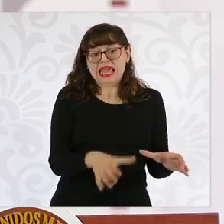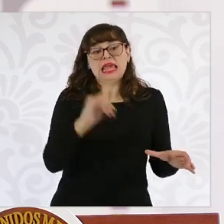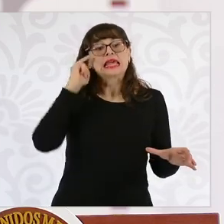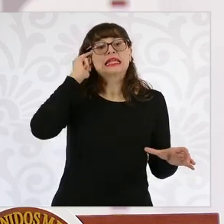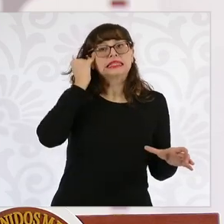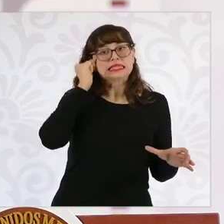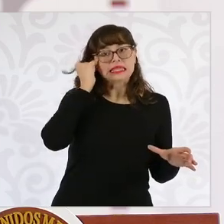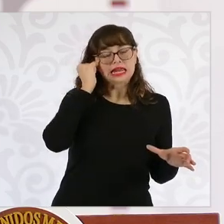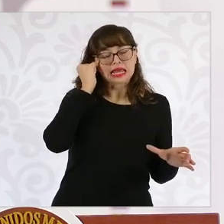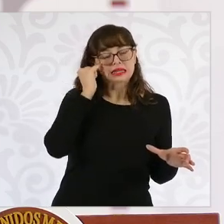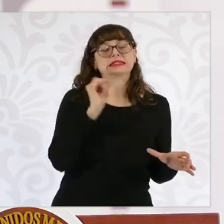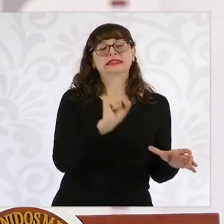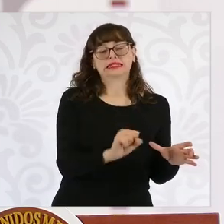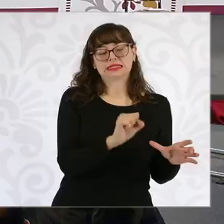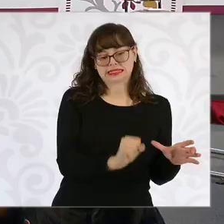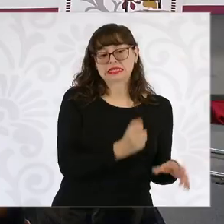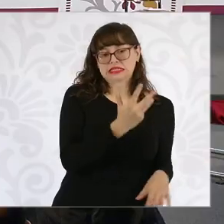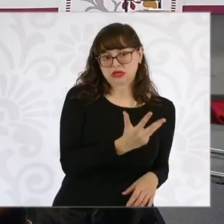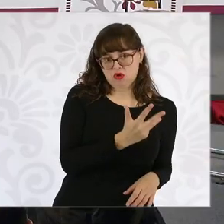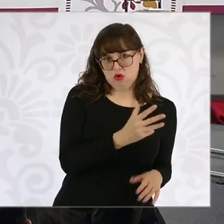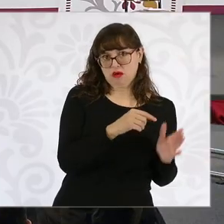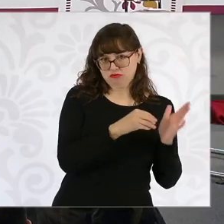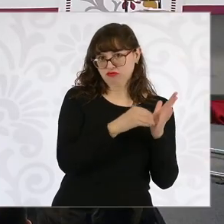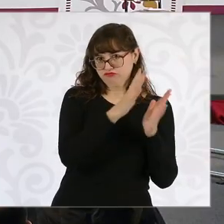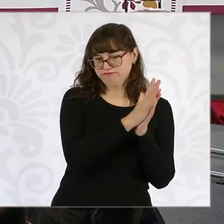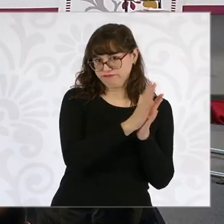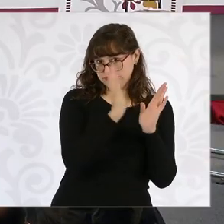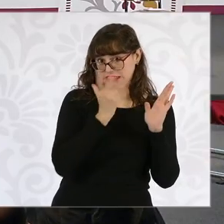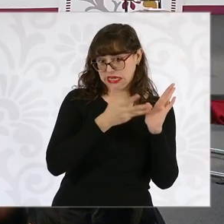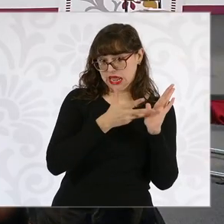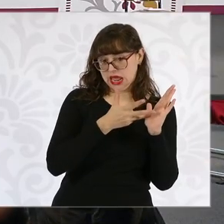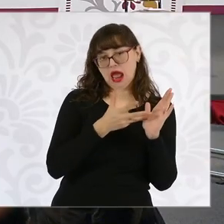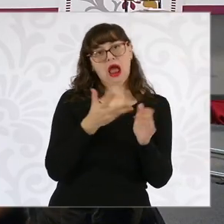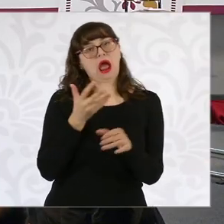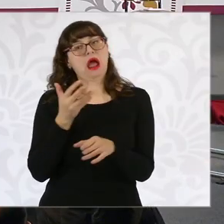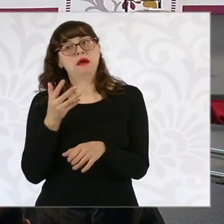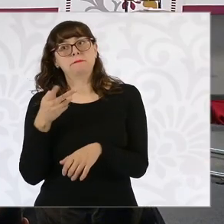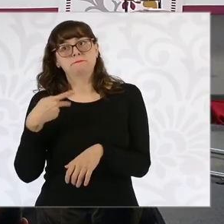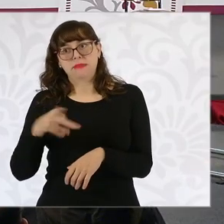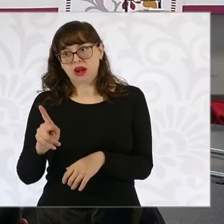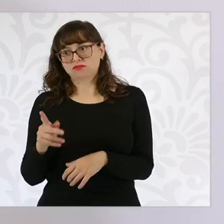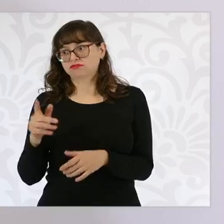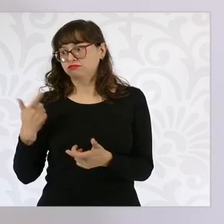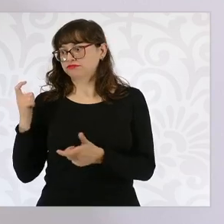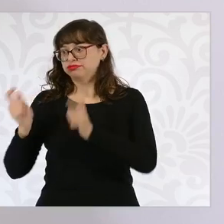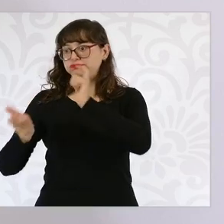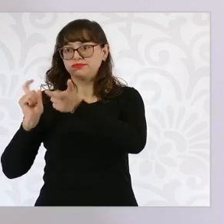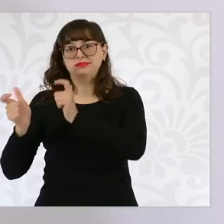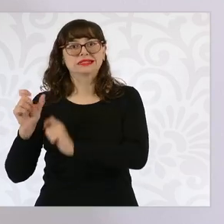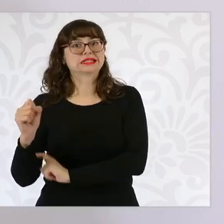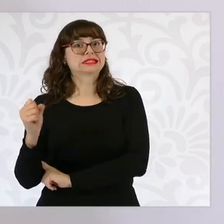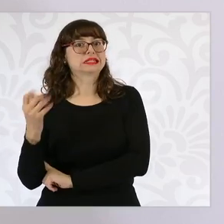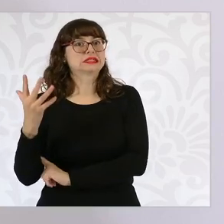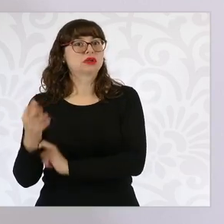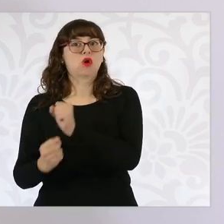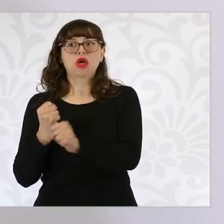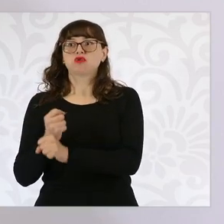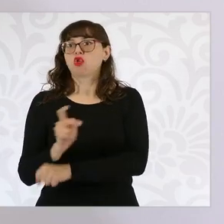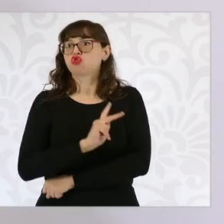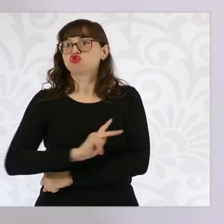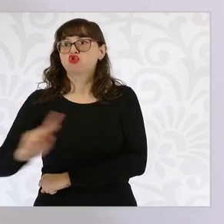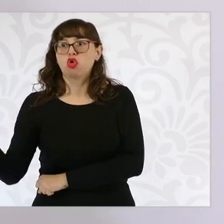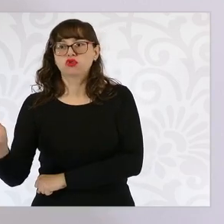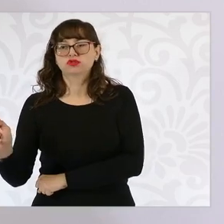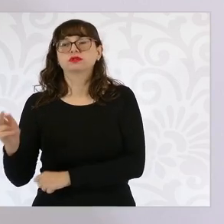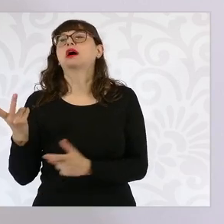sucede y ya queda el derecho constitucional a partir de los 65 años la entrega de la pensión no contributiva para